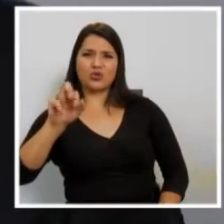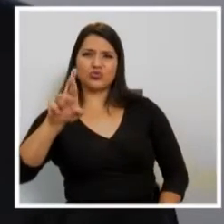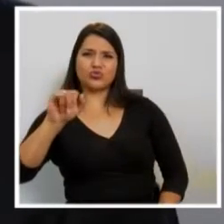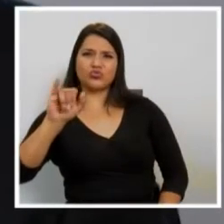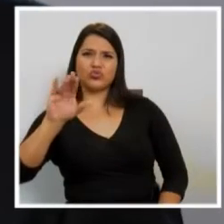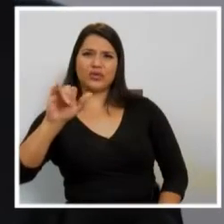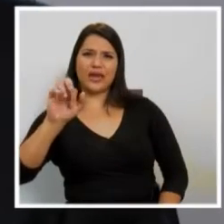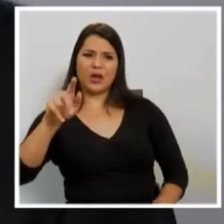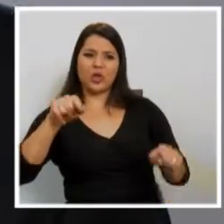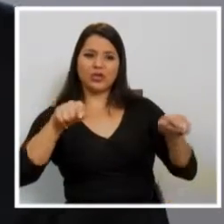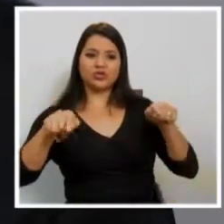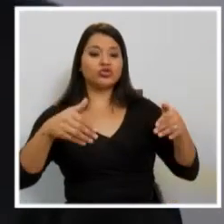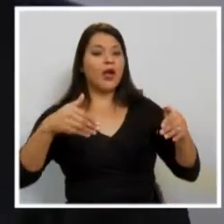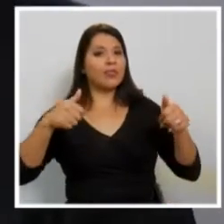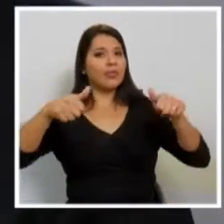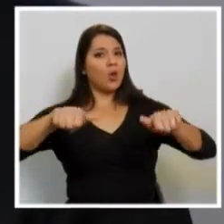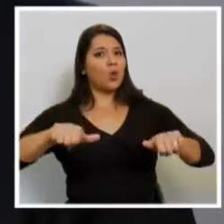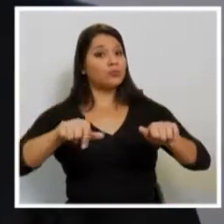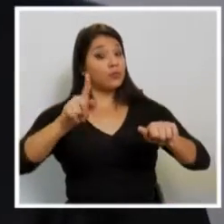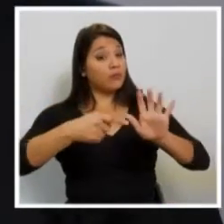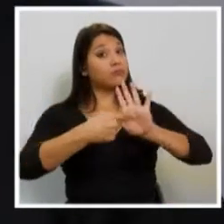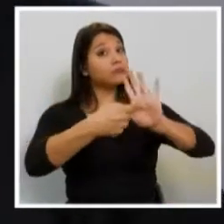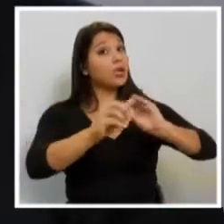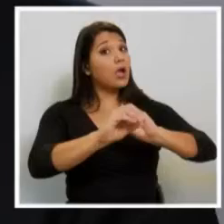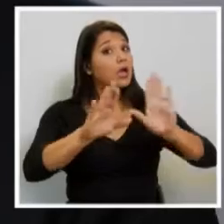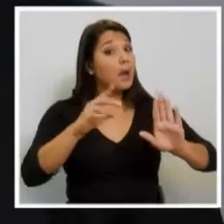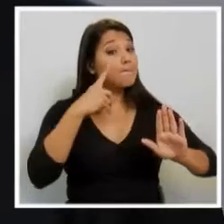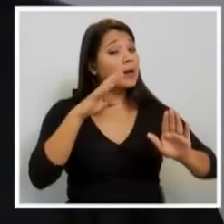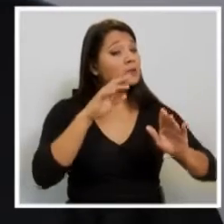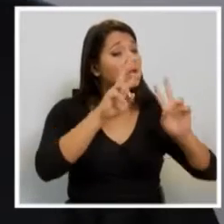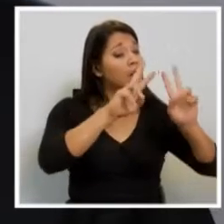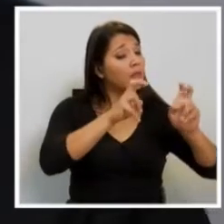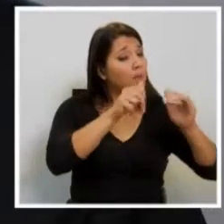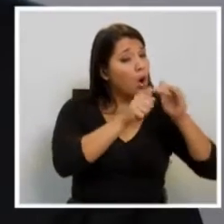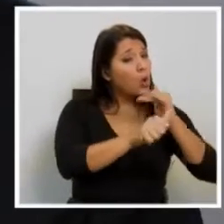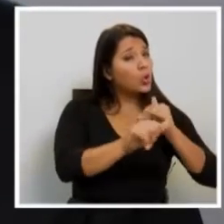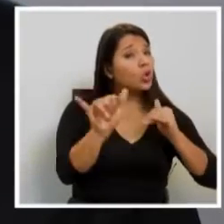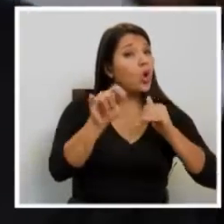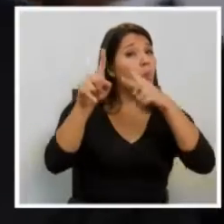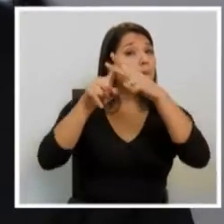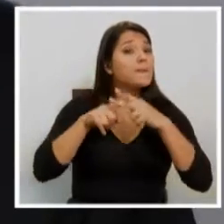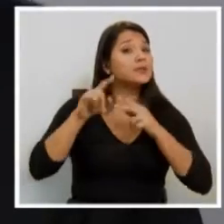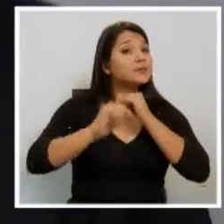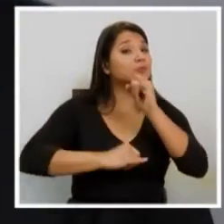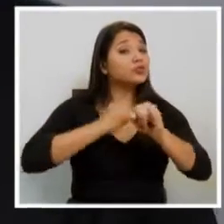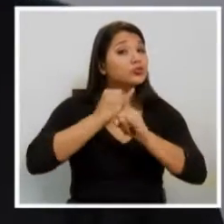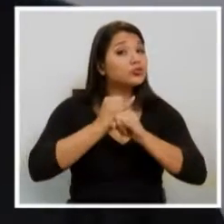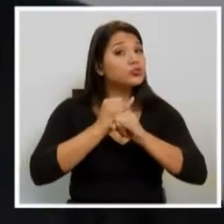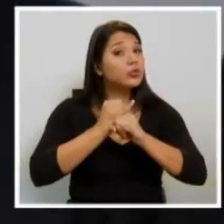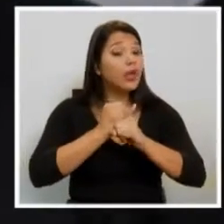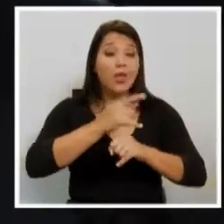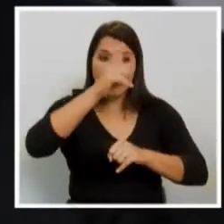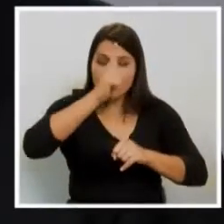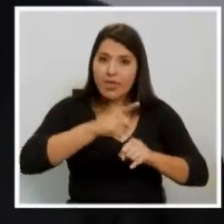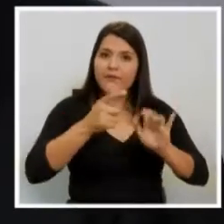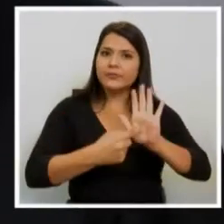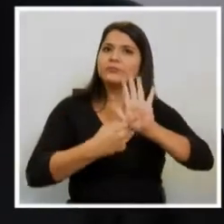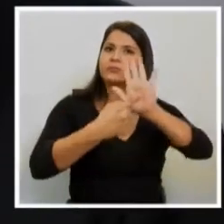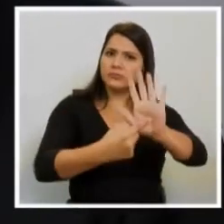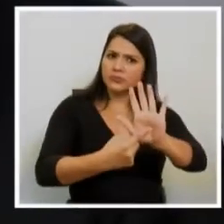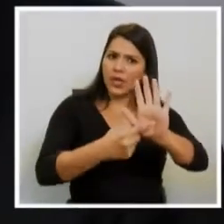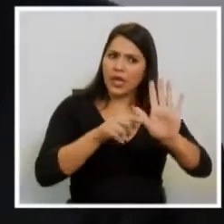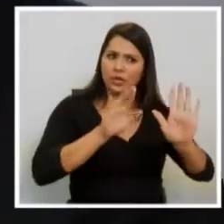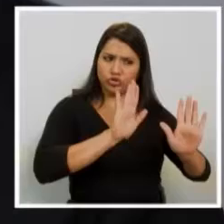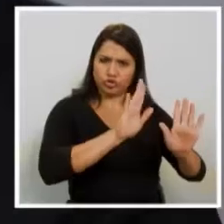transparente. Me parece que hay una agenda oculta que incluye a los eurobonos, que incluye otros temas, que debe plantearse como un acuerdo en un puesto tan importante,